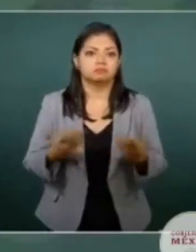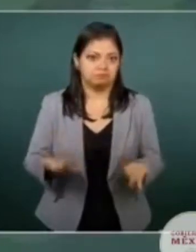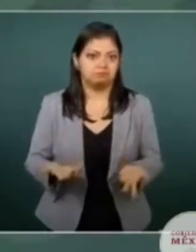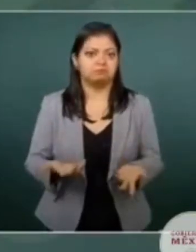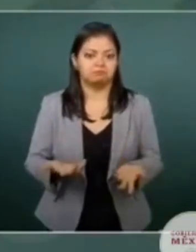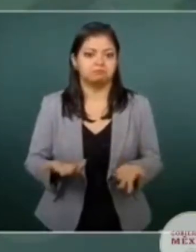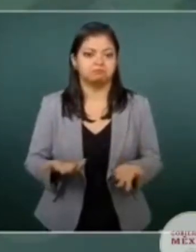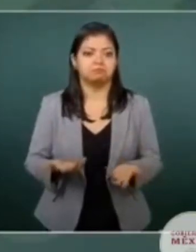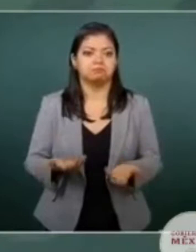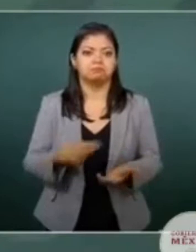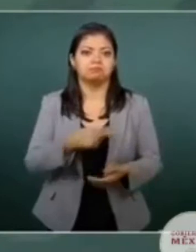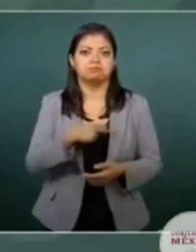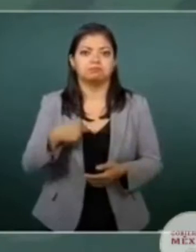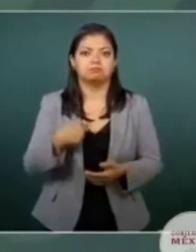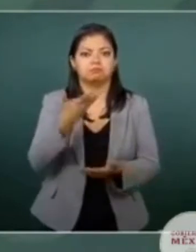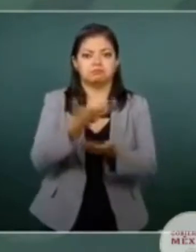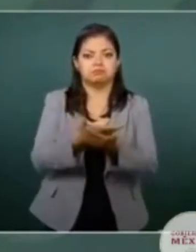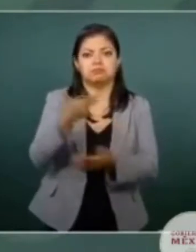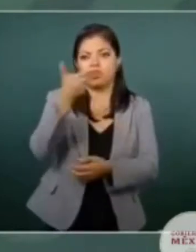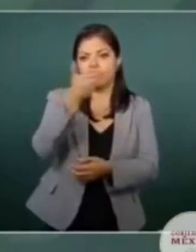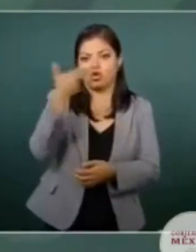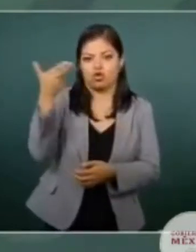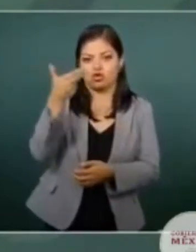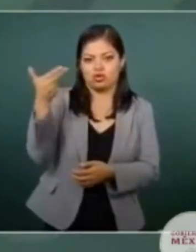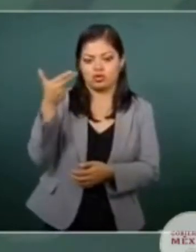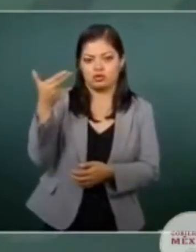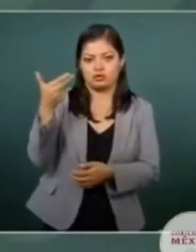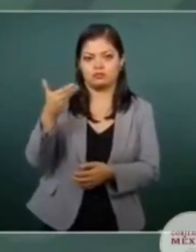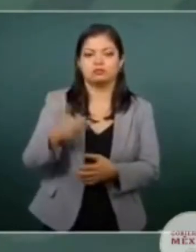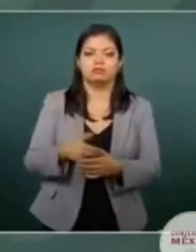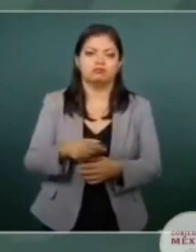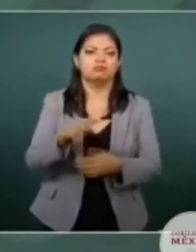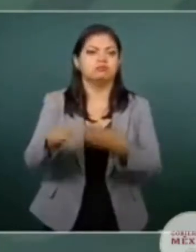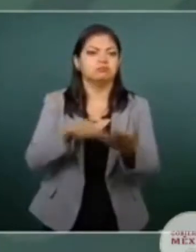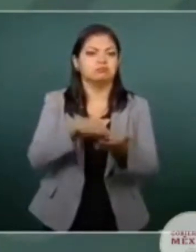en un hotel en Guadalajara.